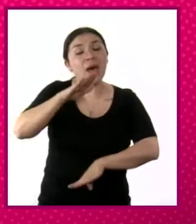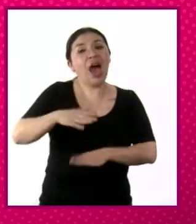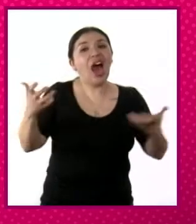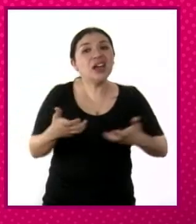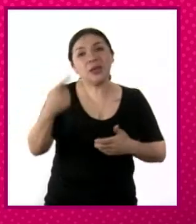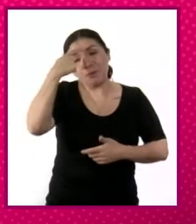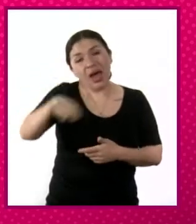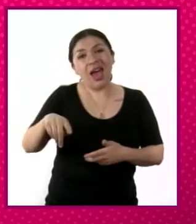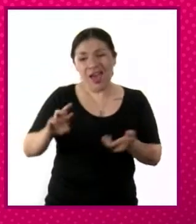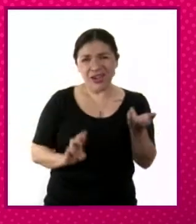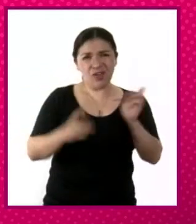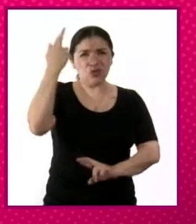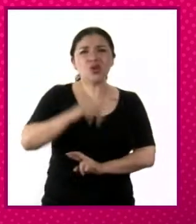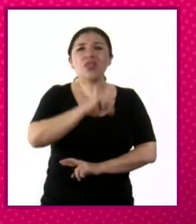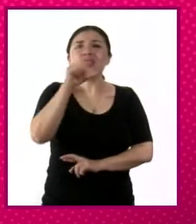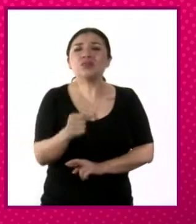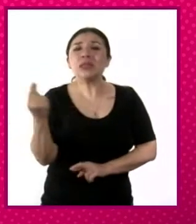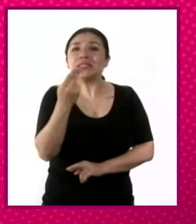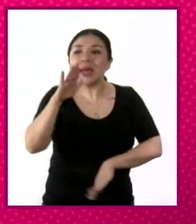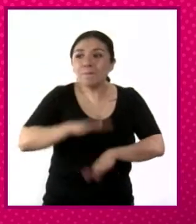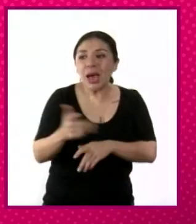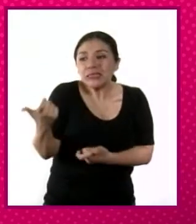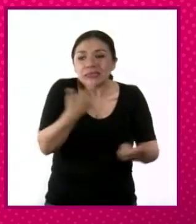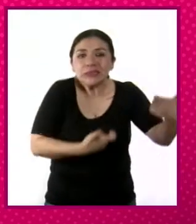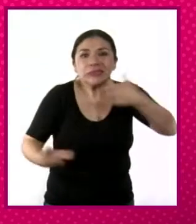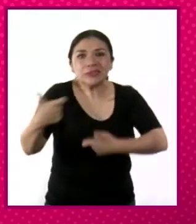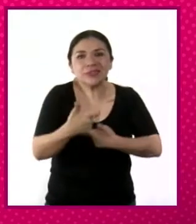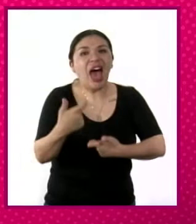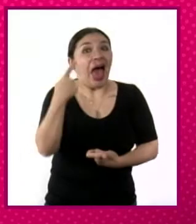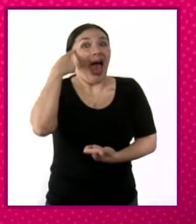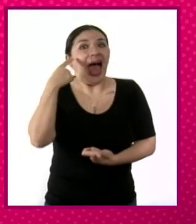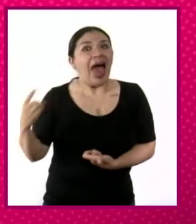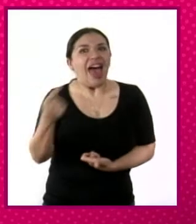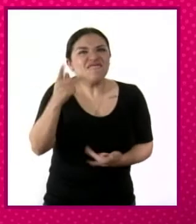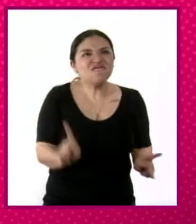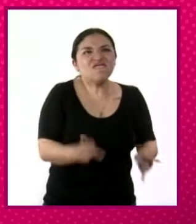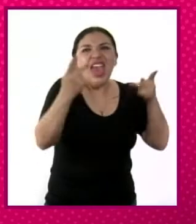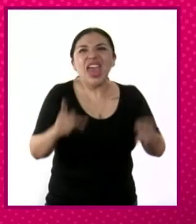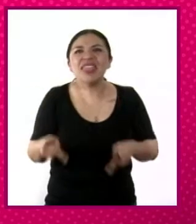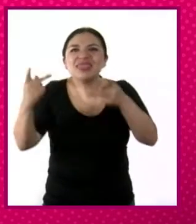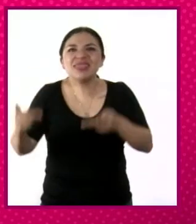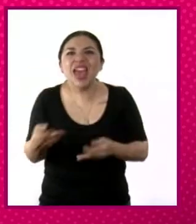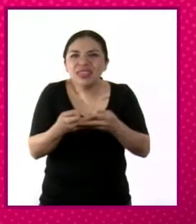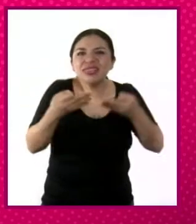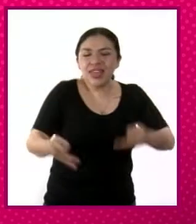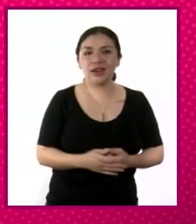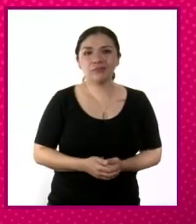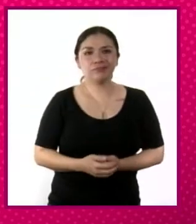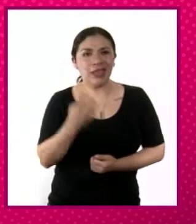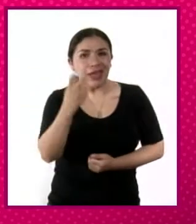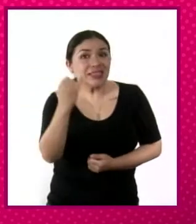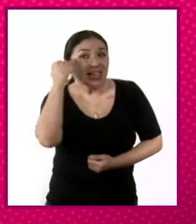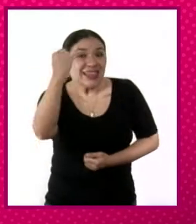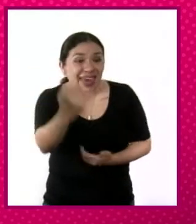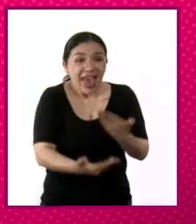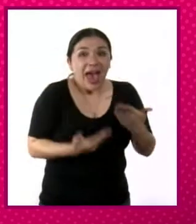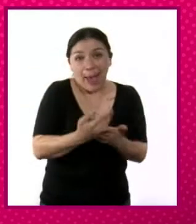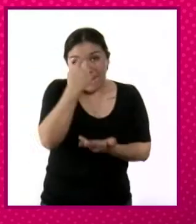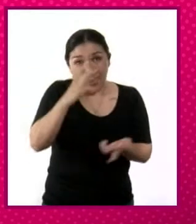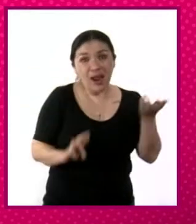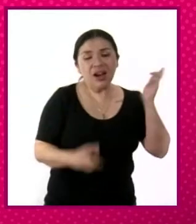México después de la revolución y rápidamente se olvidan estos principios de la revolución mexicana